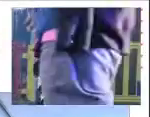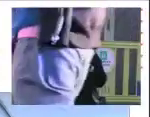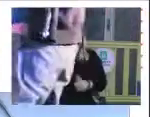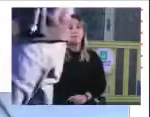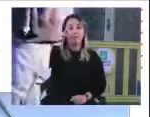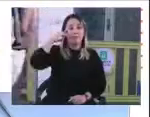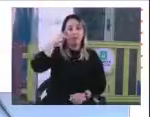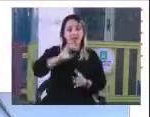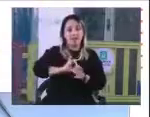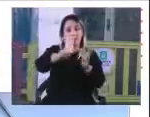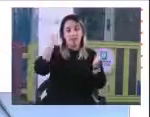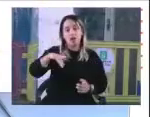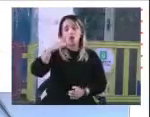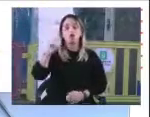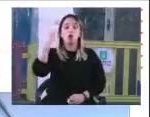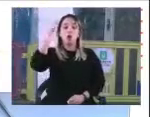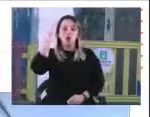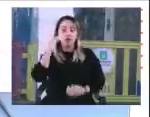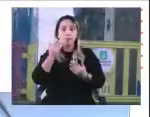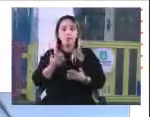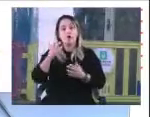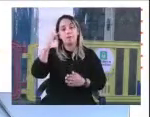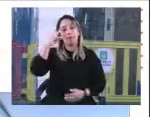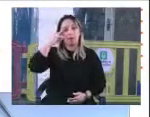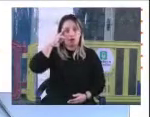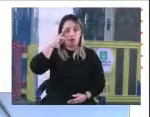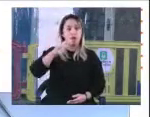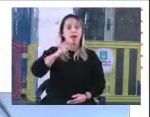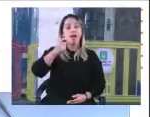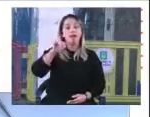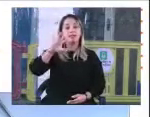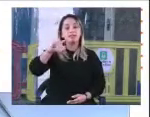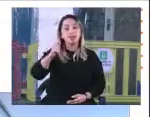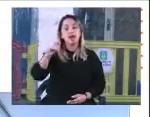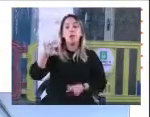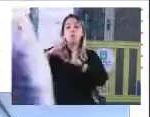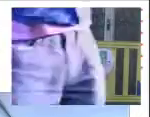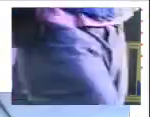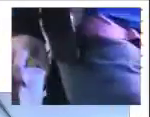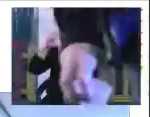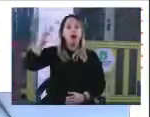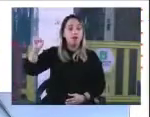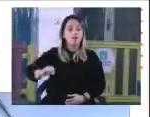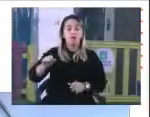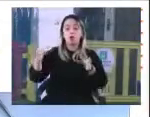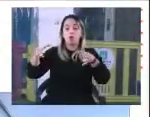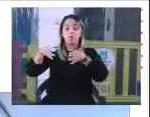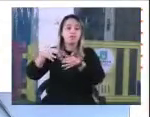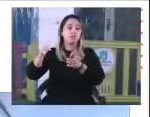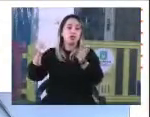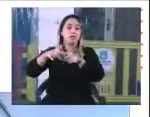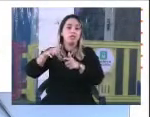Giovannoni, de Jóvenes por la Memoria, Alicia García, de Mundo Afro y la Comisión Reus Ancina,